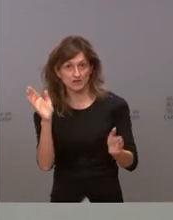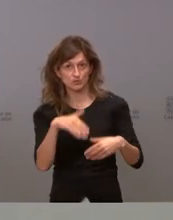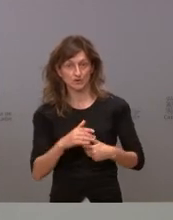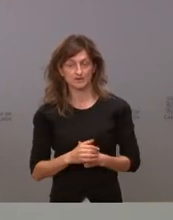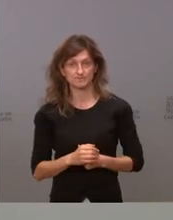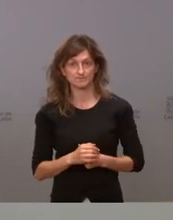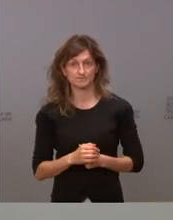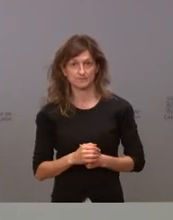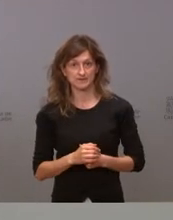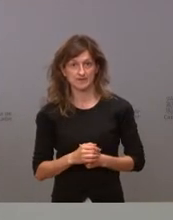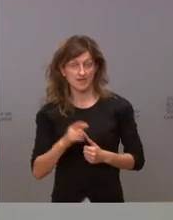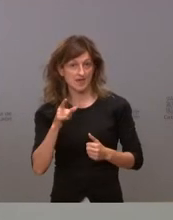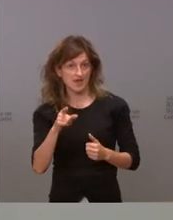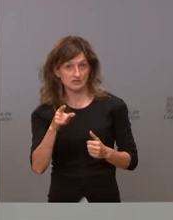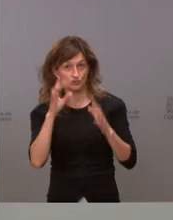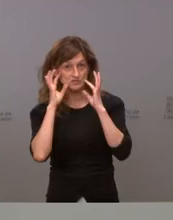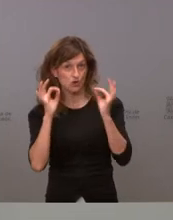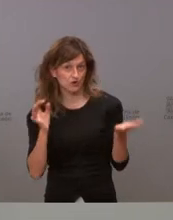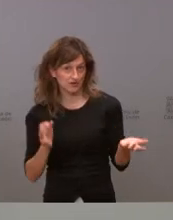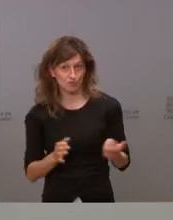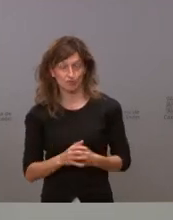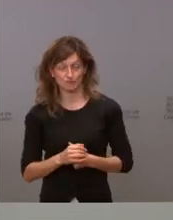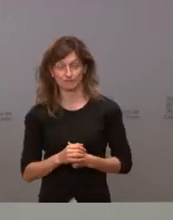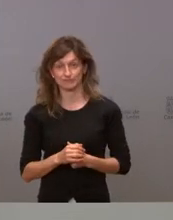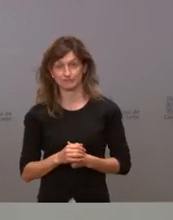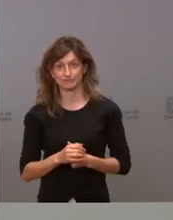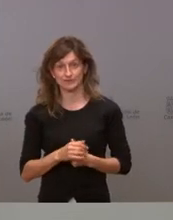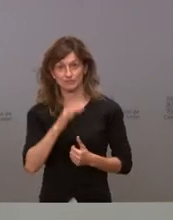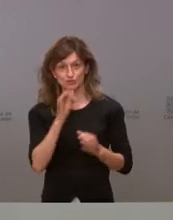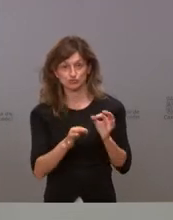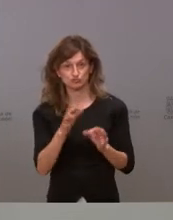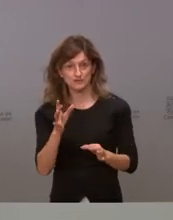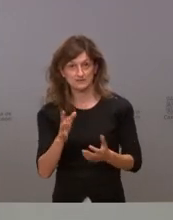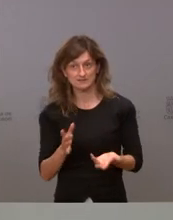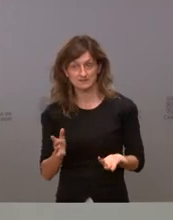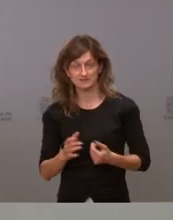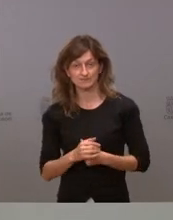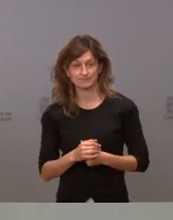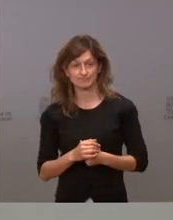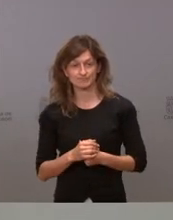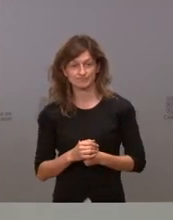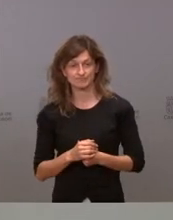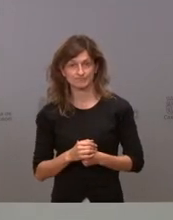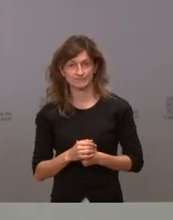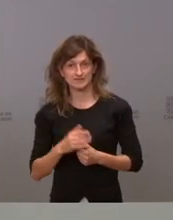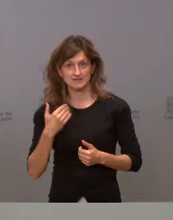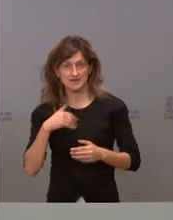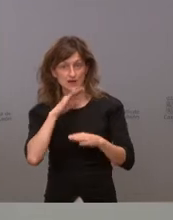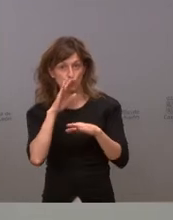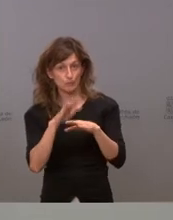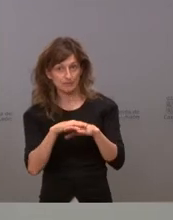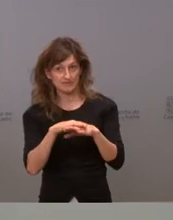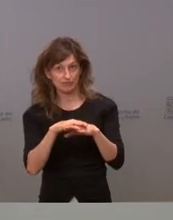ese es el patrón lógico porque afortunadamente nosotros como he dicho hemos cumplido